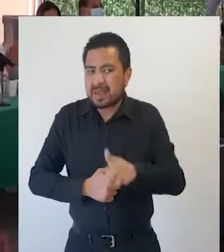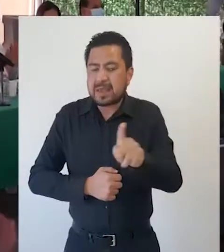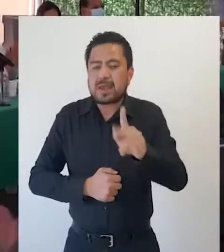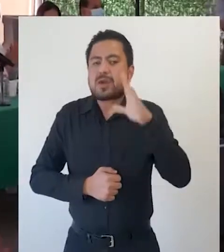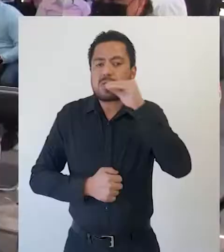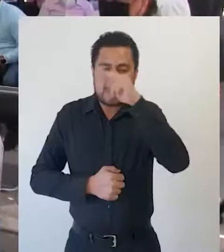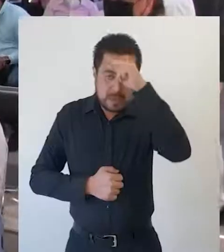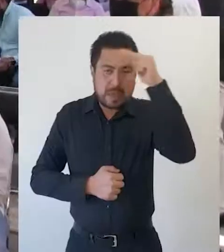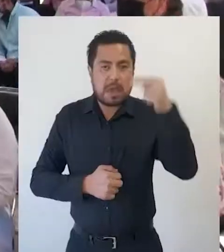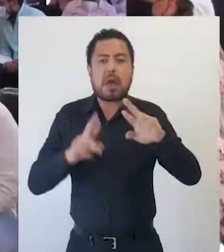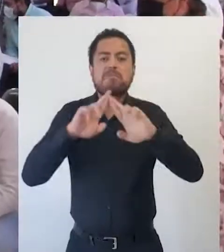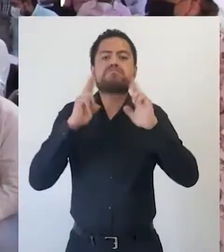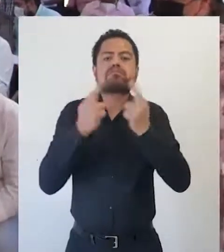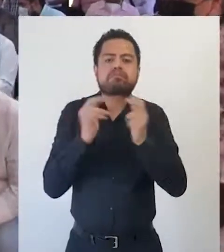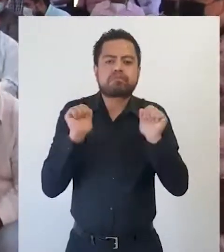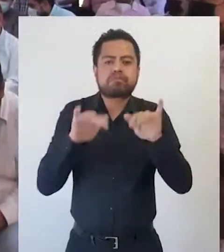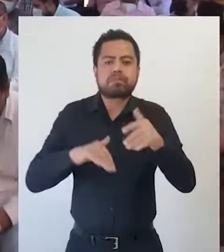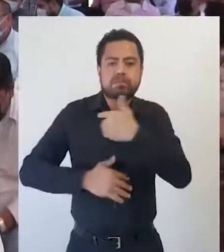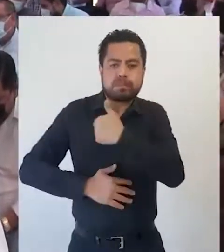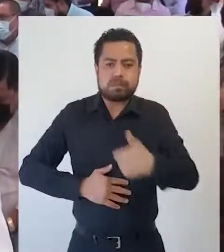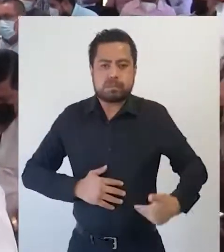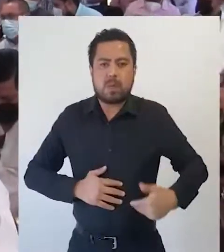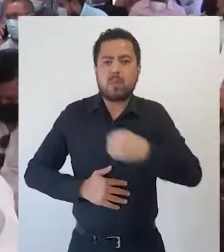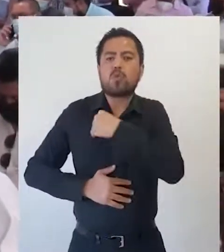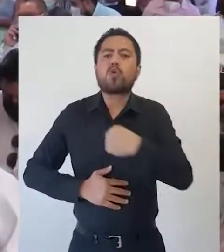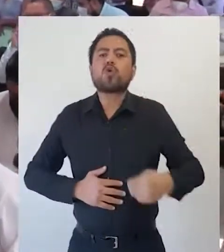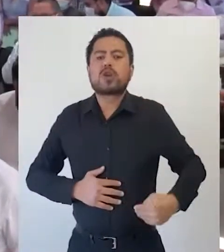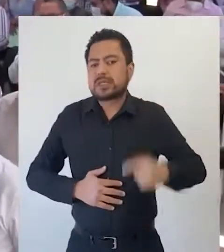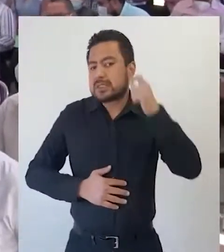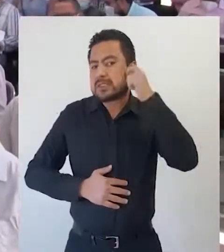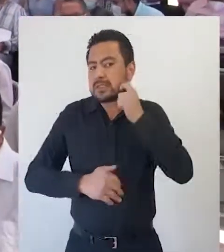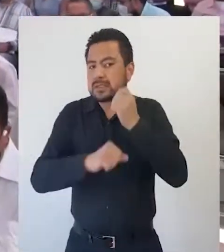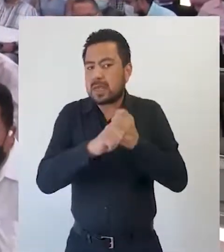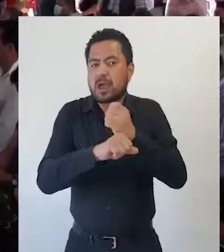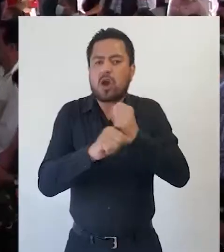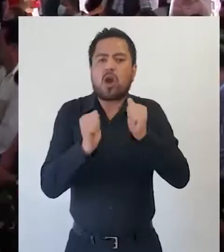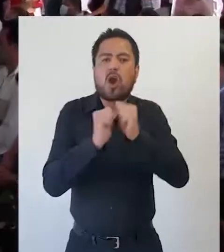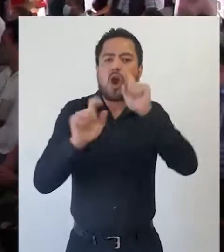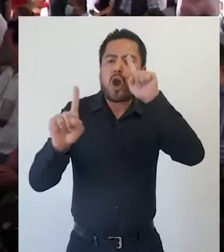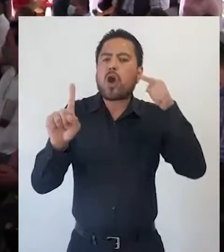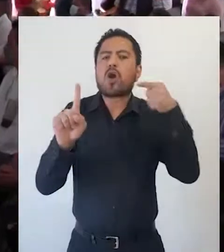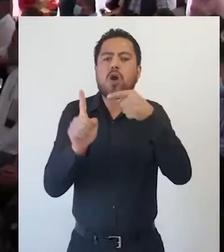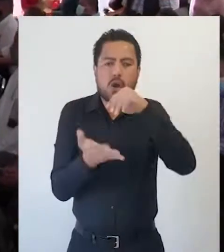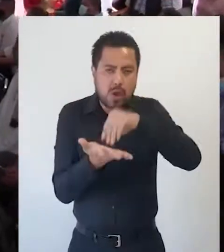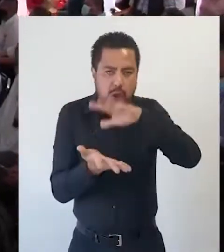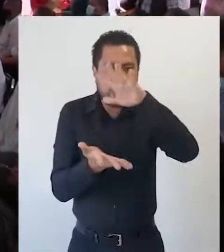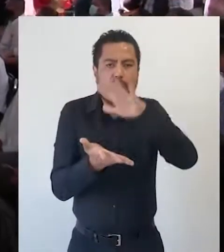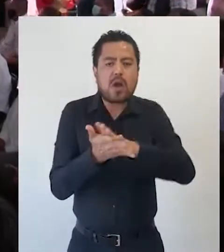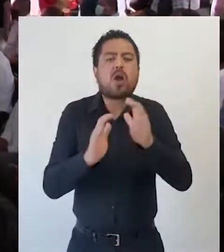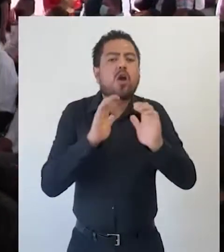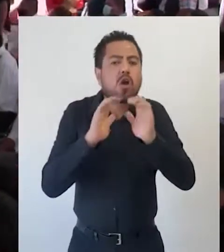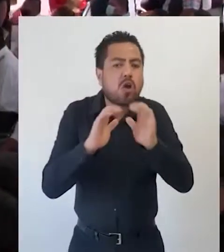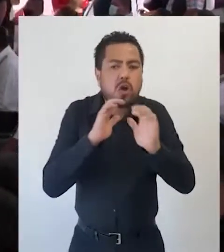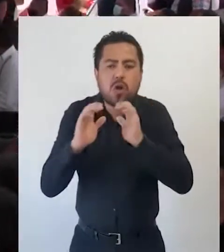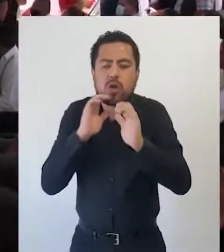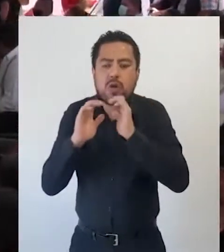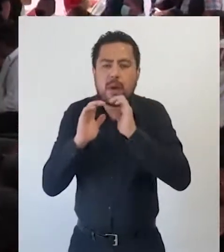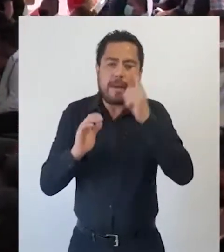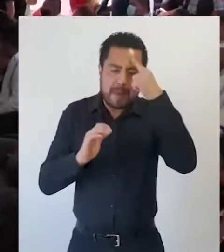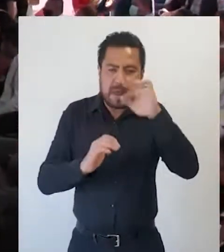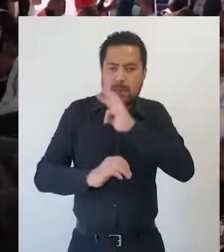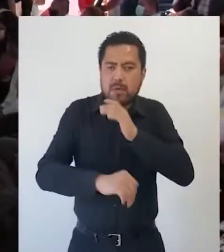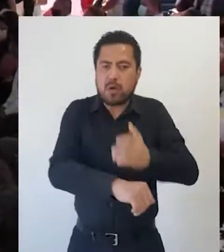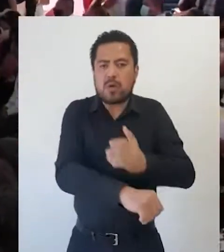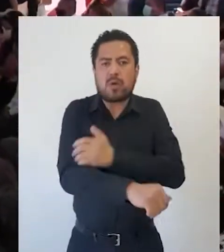y Afromexicanos, sostuvieron una reunión con presidentas y presidentes municipales de Guerrero, con el propósito de establecer los canales de comunicación y